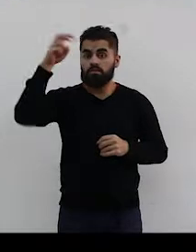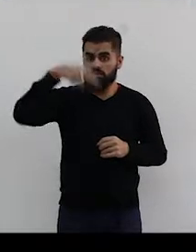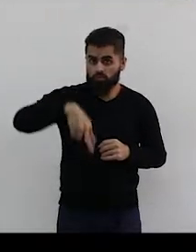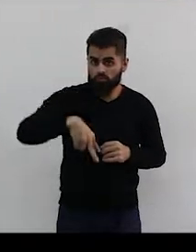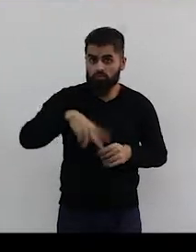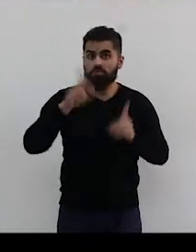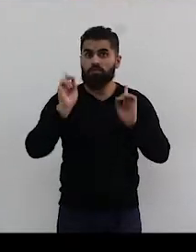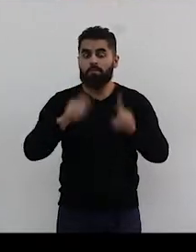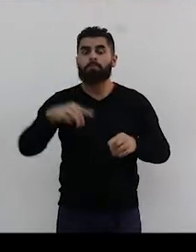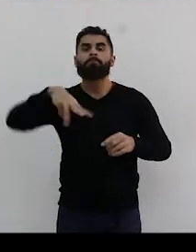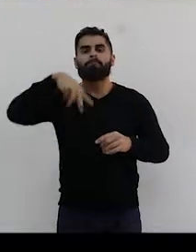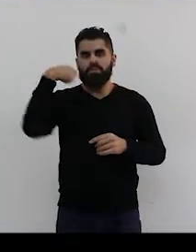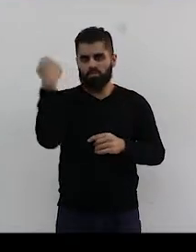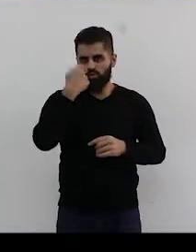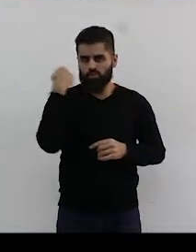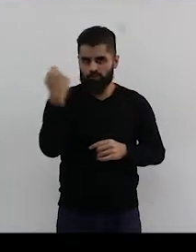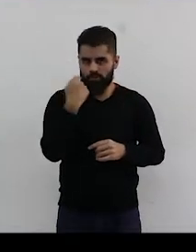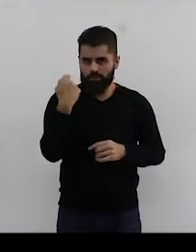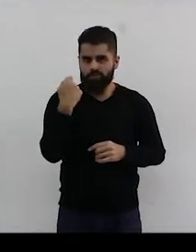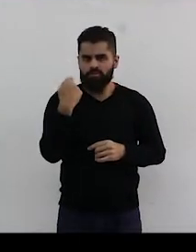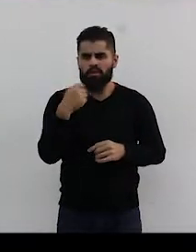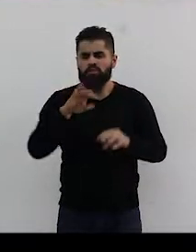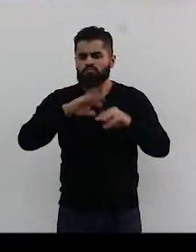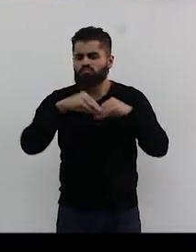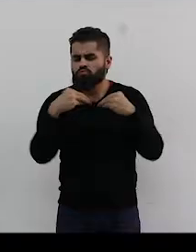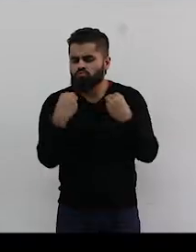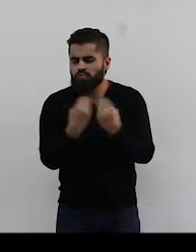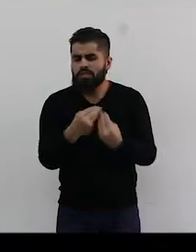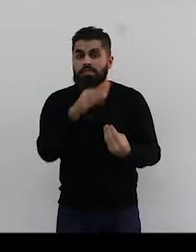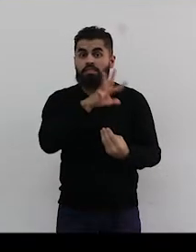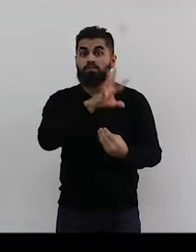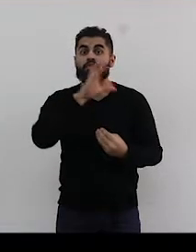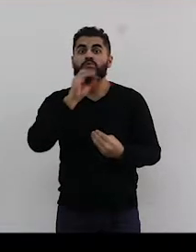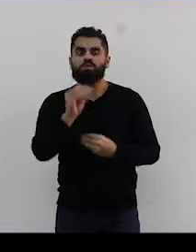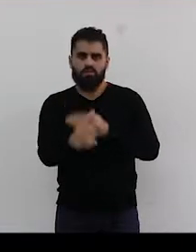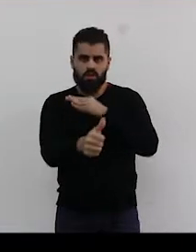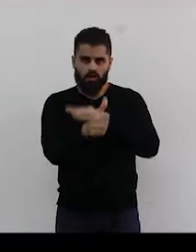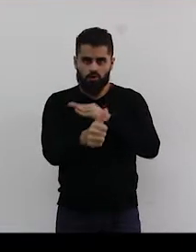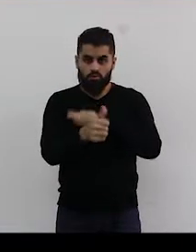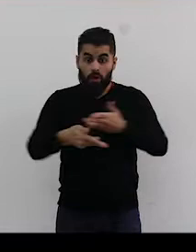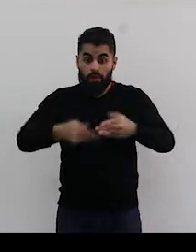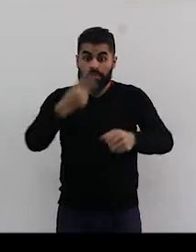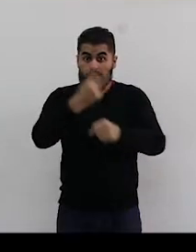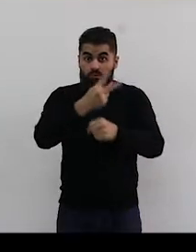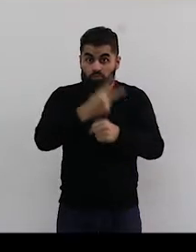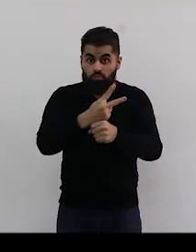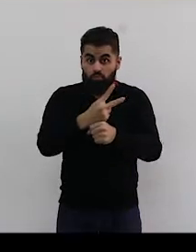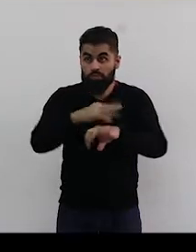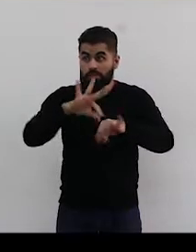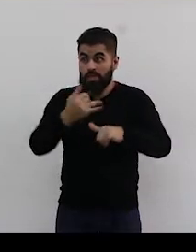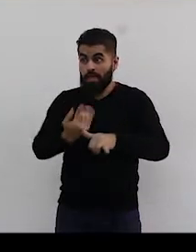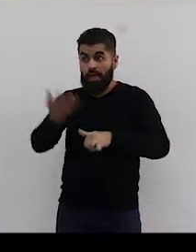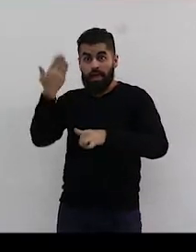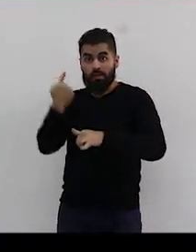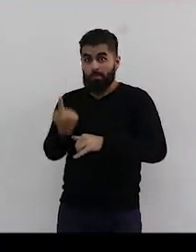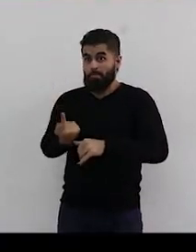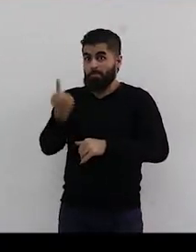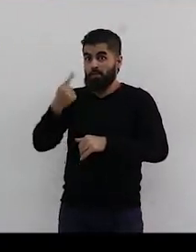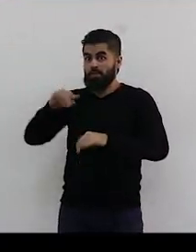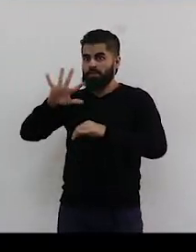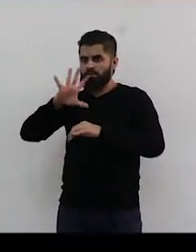Coronel Oviedo, Encarnación y San Juan Bautista Misiones, con un total de 550 participantes,